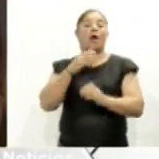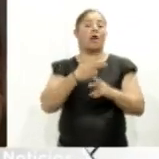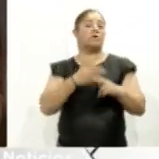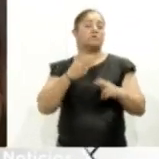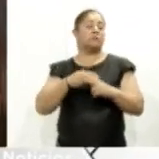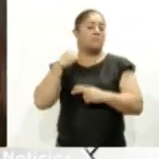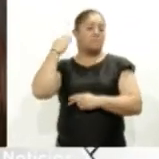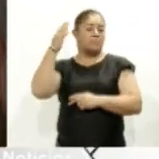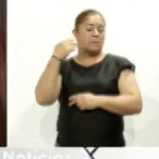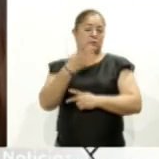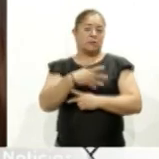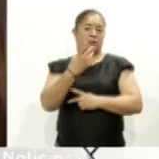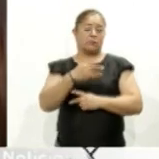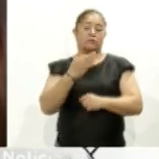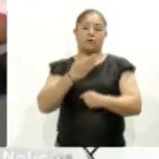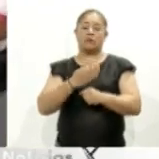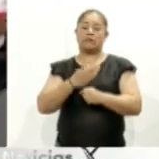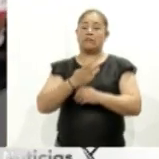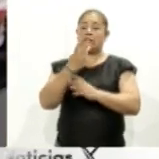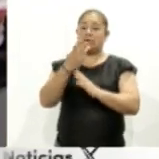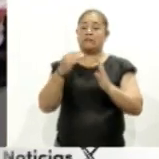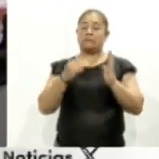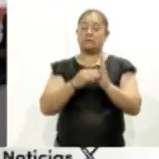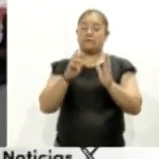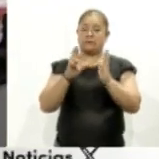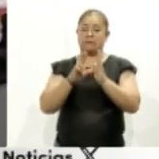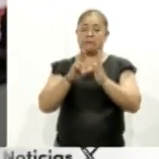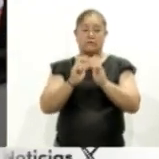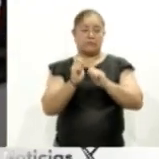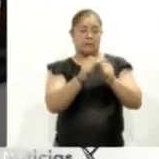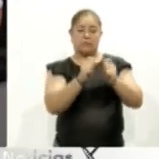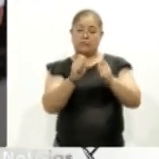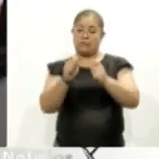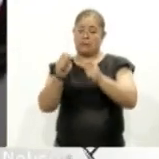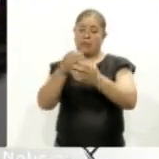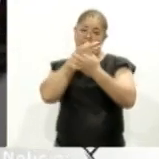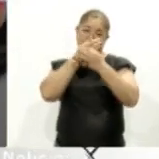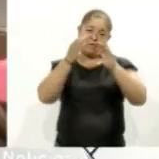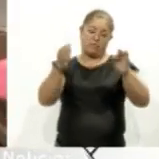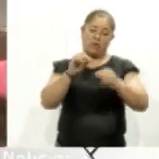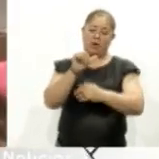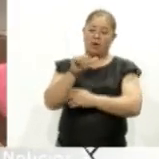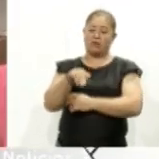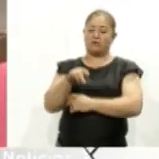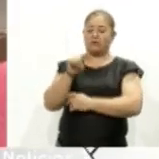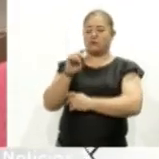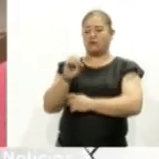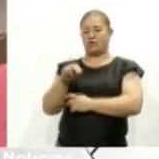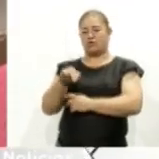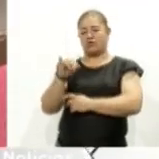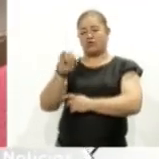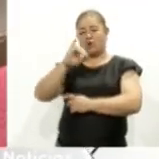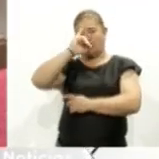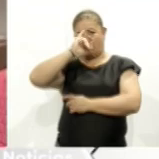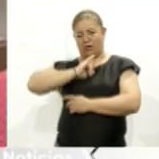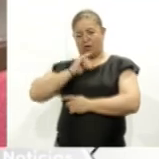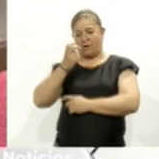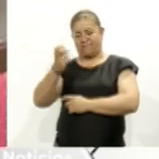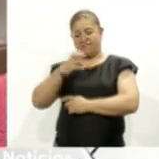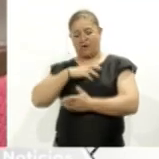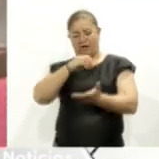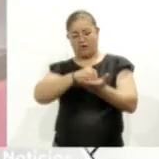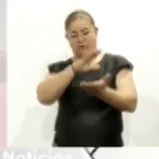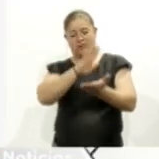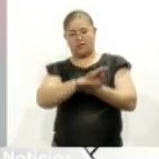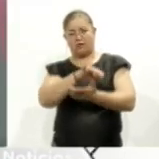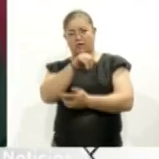más de 3.000 credenciales están en espera de ser entregadas, informó Antonio Sánchez Jiménez, jefe del área de actualización al padrón en el INE